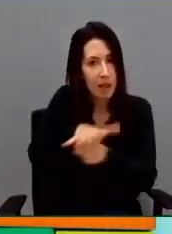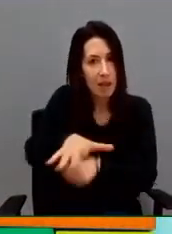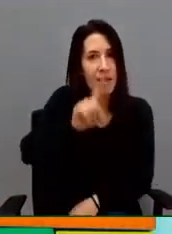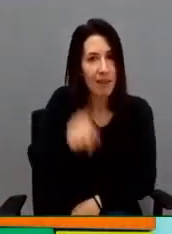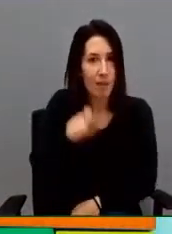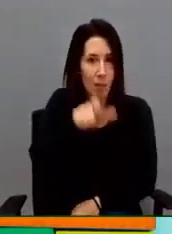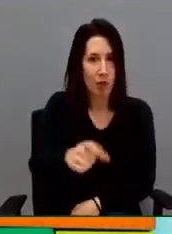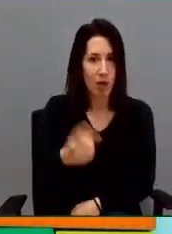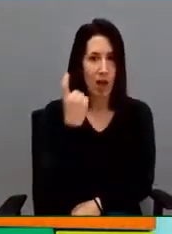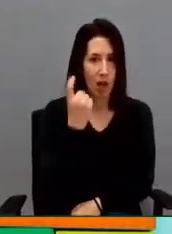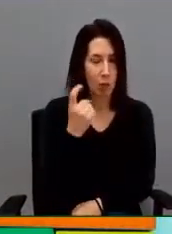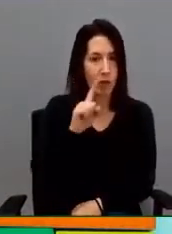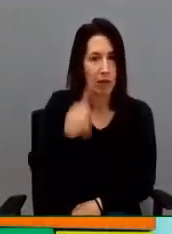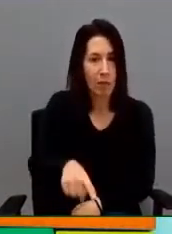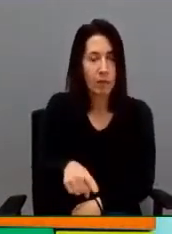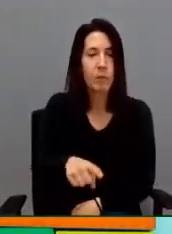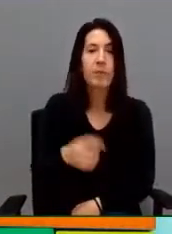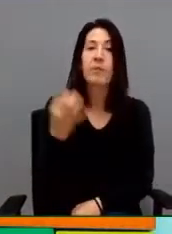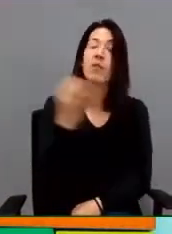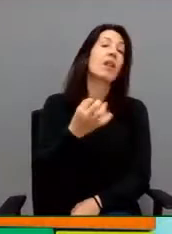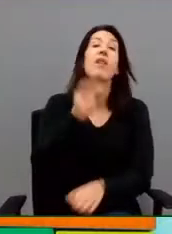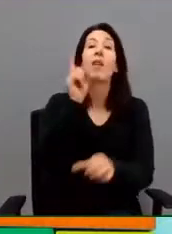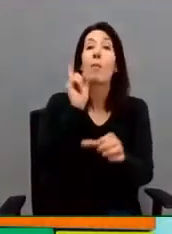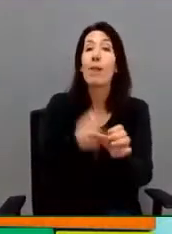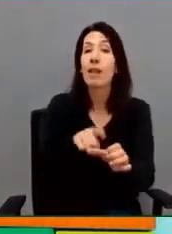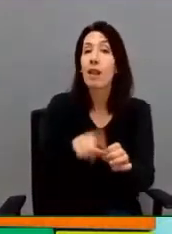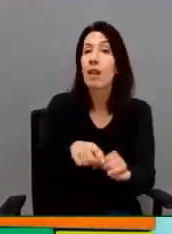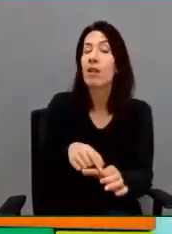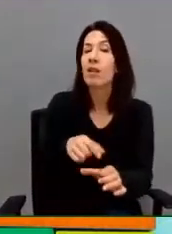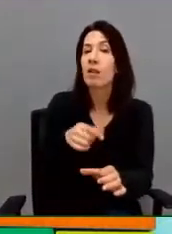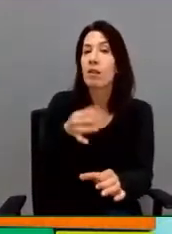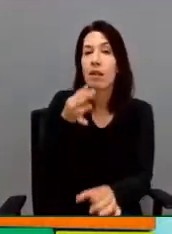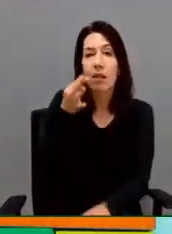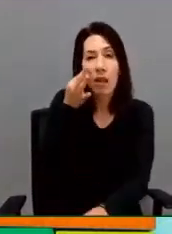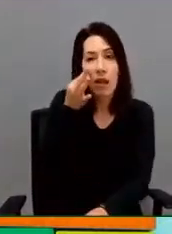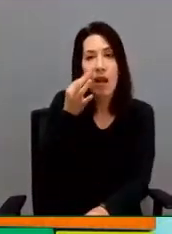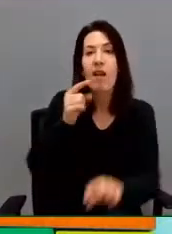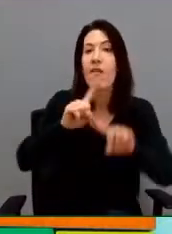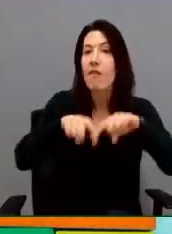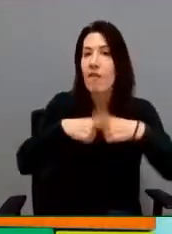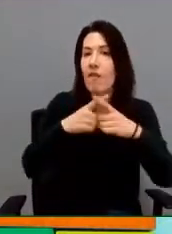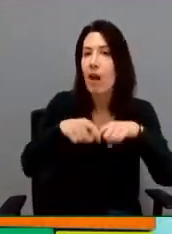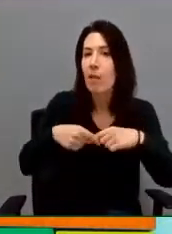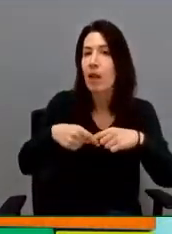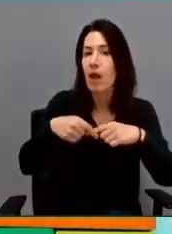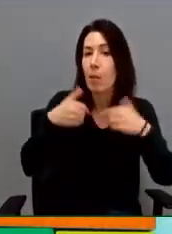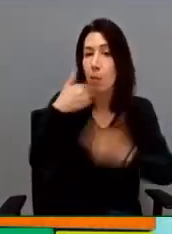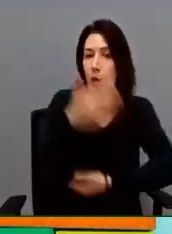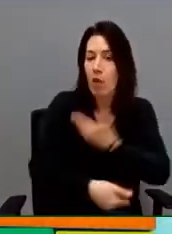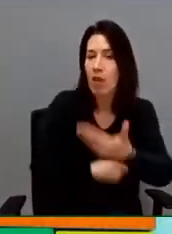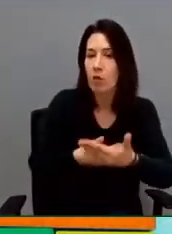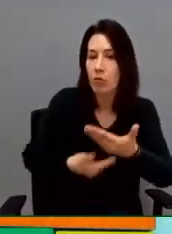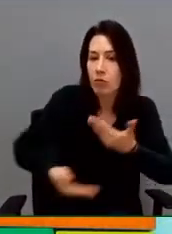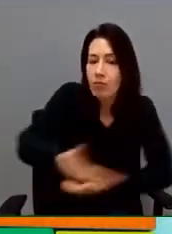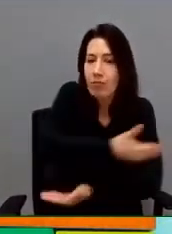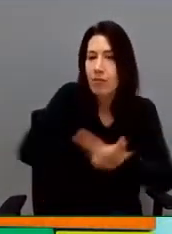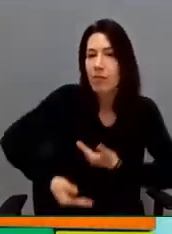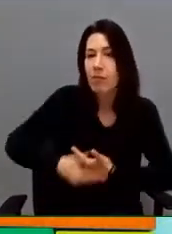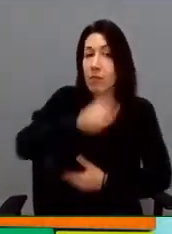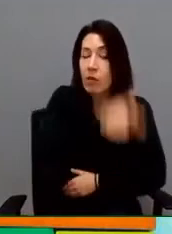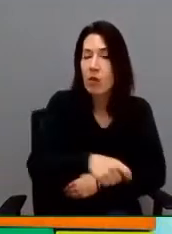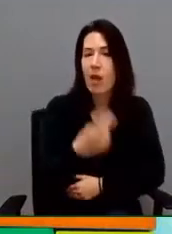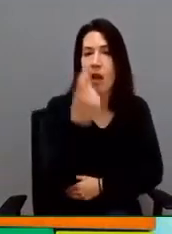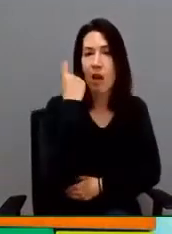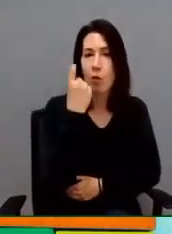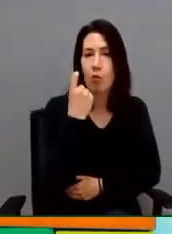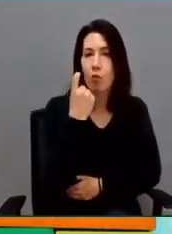ese alumno, con una participación muy real de la familia en todo ese proceso en el que el alumno se